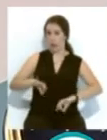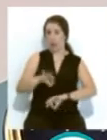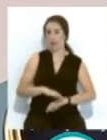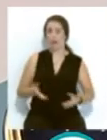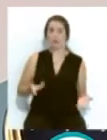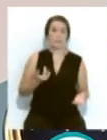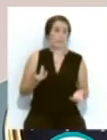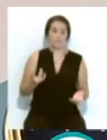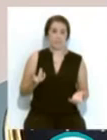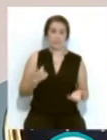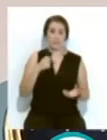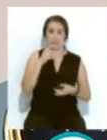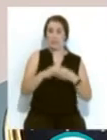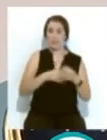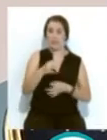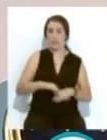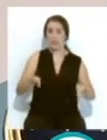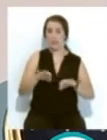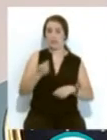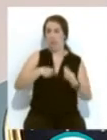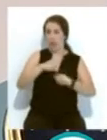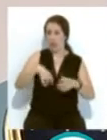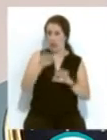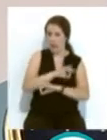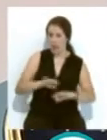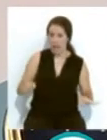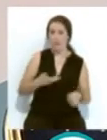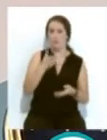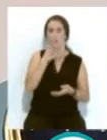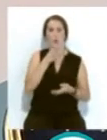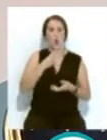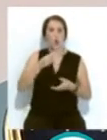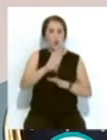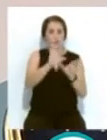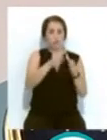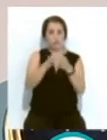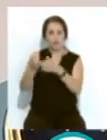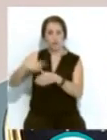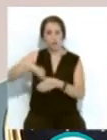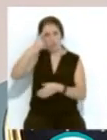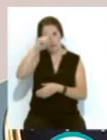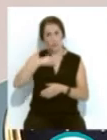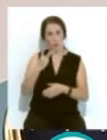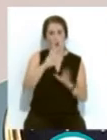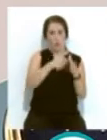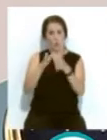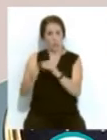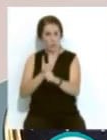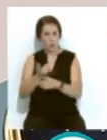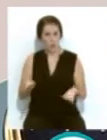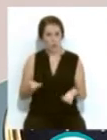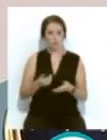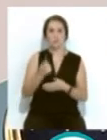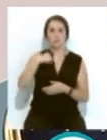...y sin ni siquiera negociar, por lo menos que nos coste dos de los grupos de la oposición.